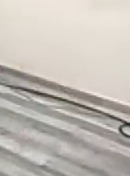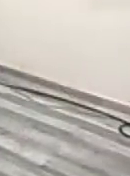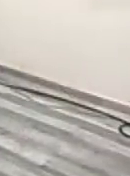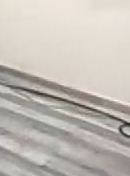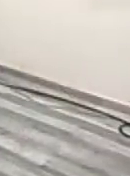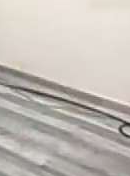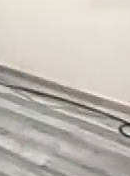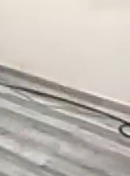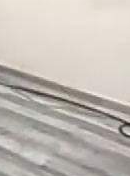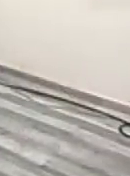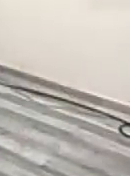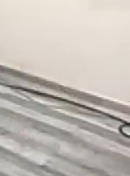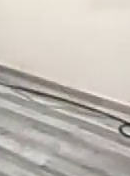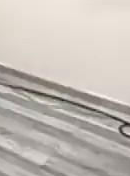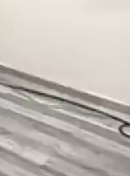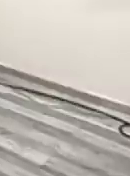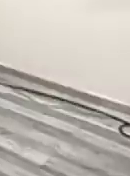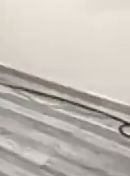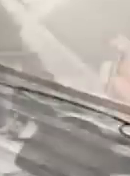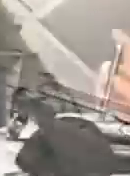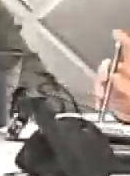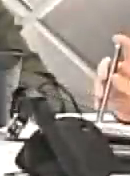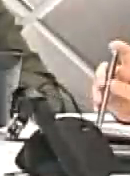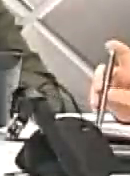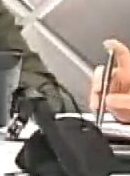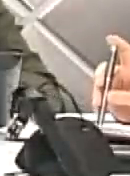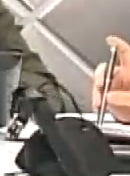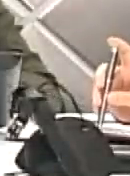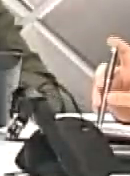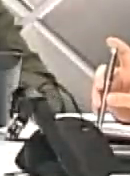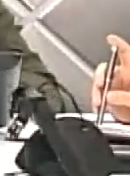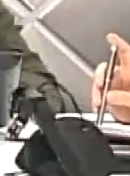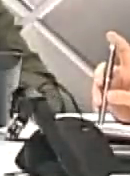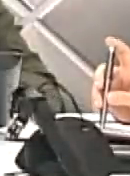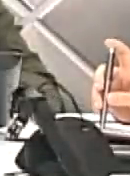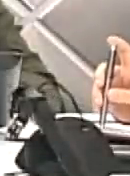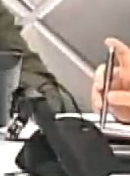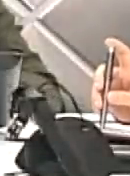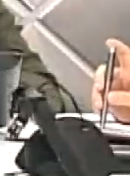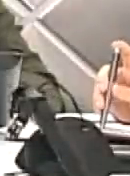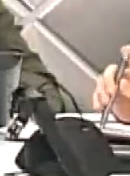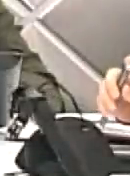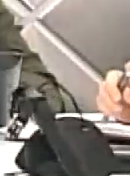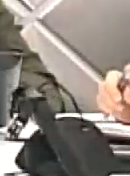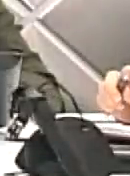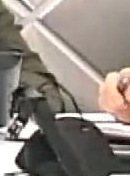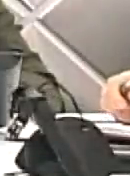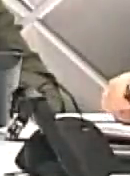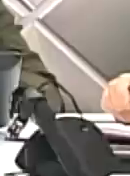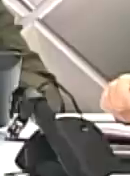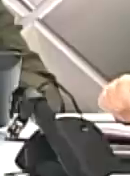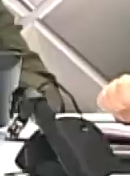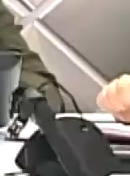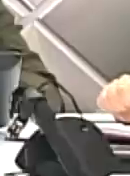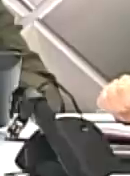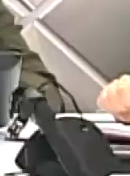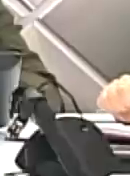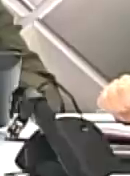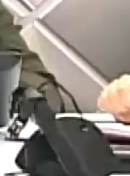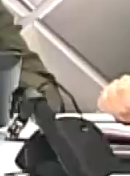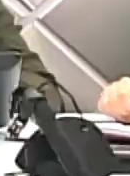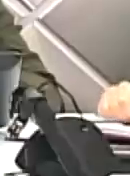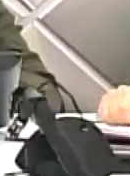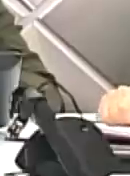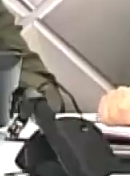precisamente haciendo seguimiento del ciclón que en